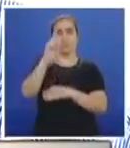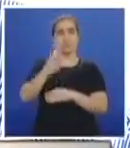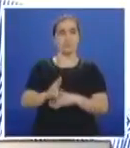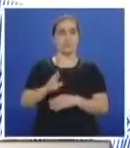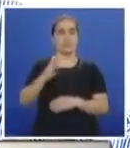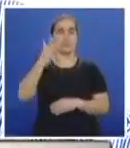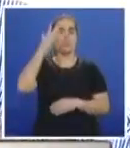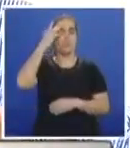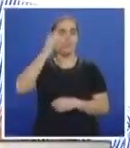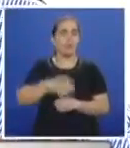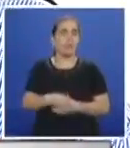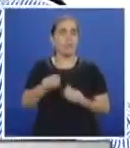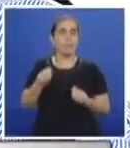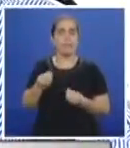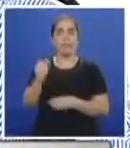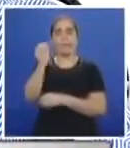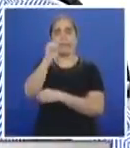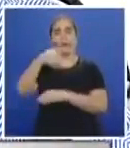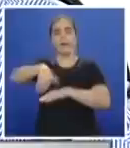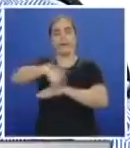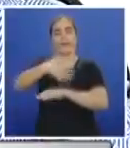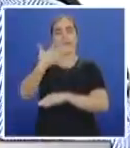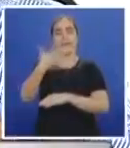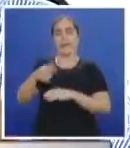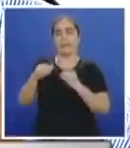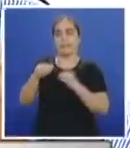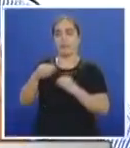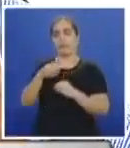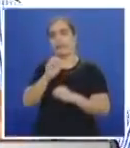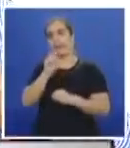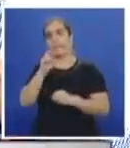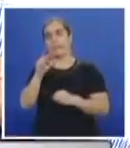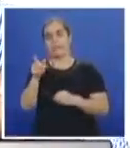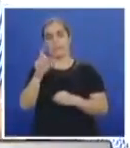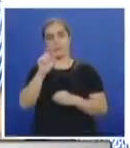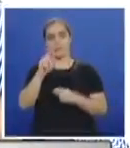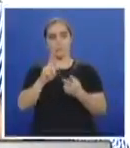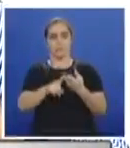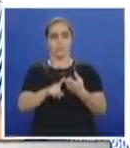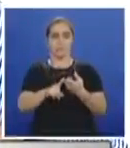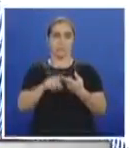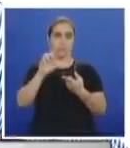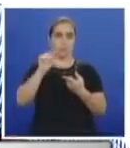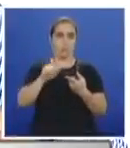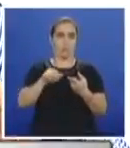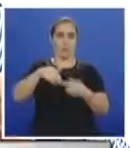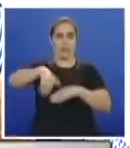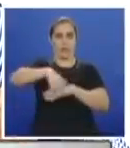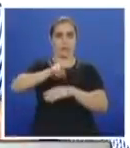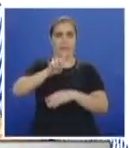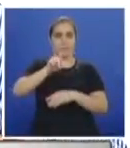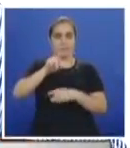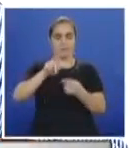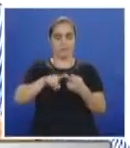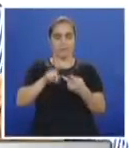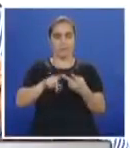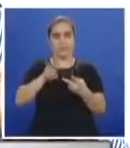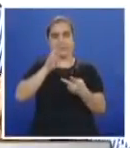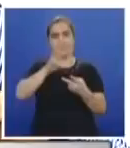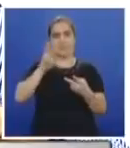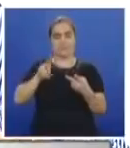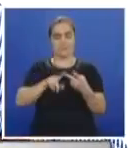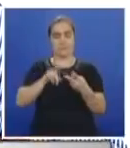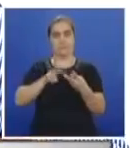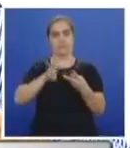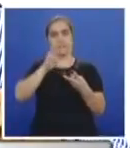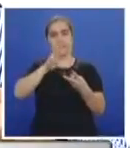con gestionar la Quinta y con gestionar la avenida Circunvalar? Puede tomar por la 21, por la 33, por